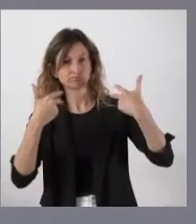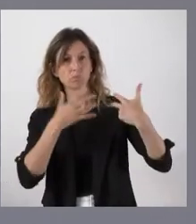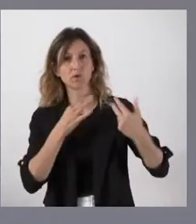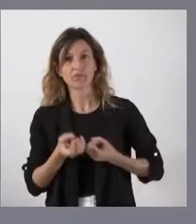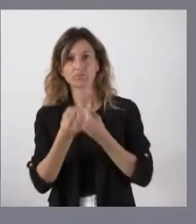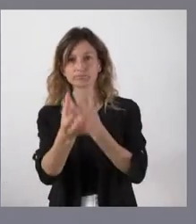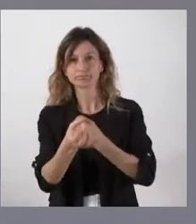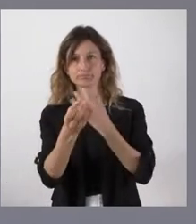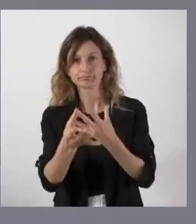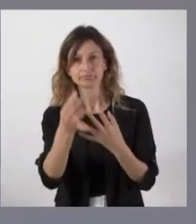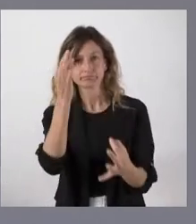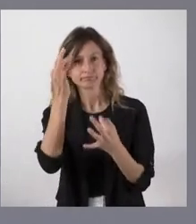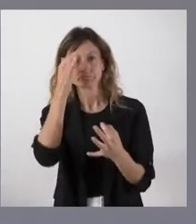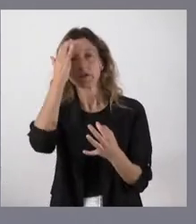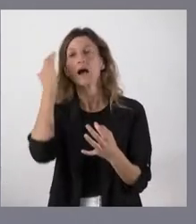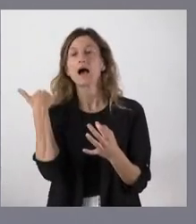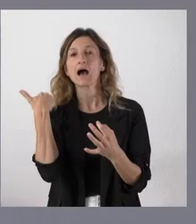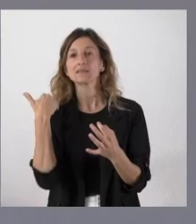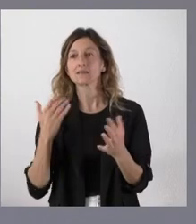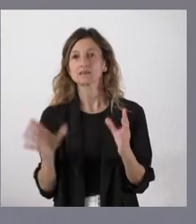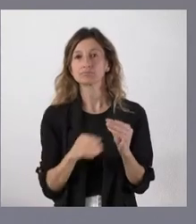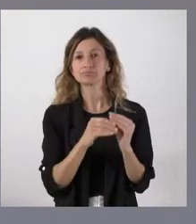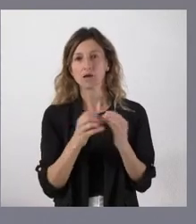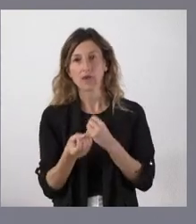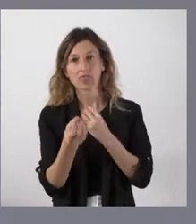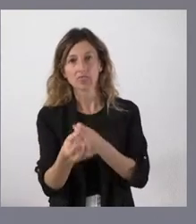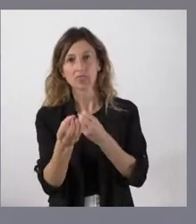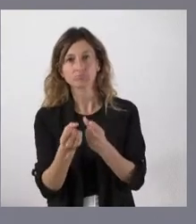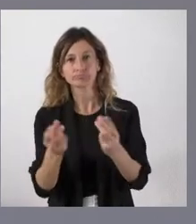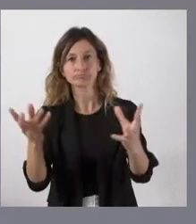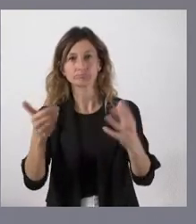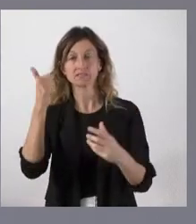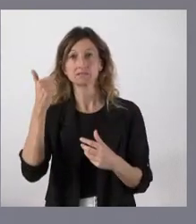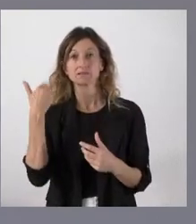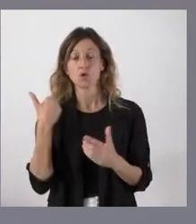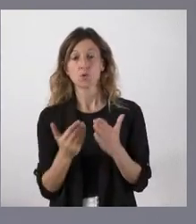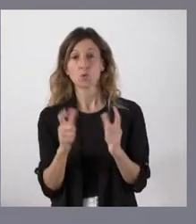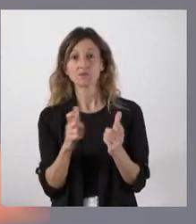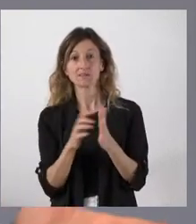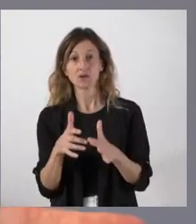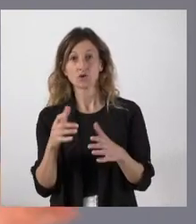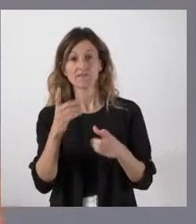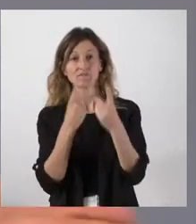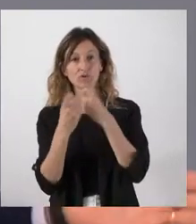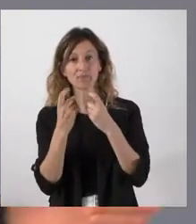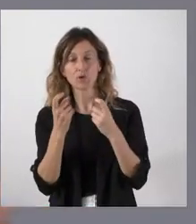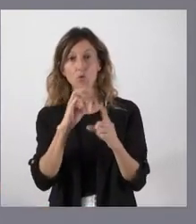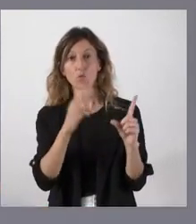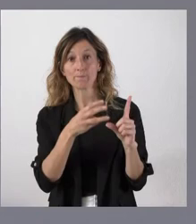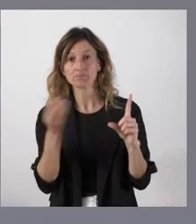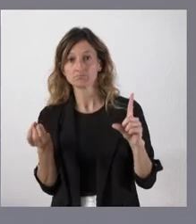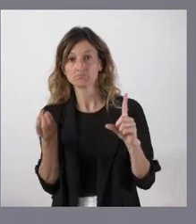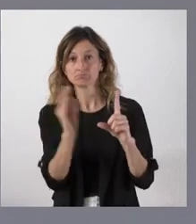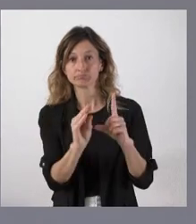desagregada que ahora otorgábamos con carácter agregado y, por tanto, lo que hará la Junta de Castilla en los próximos días es colgar toda la información en su página web para que esté